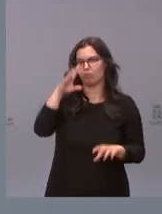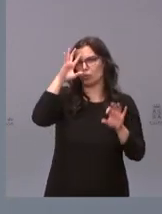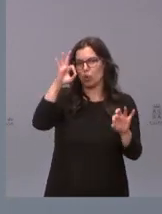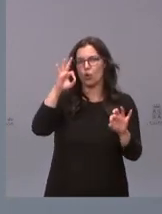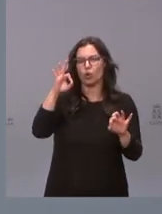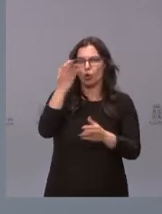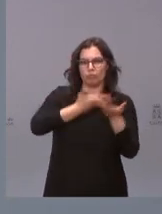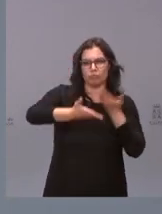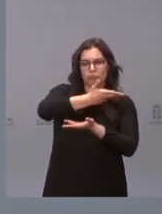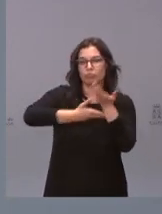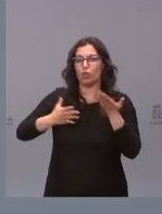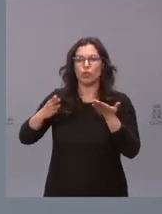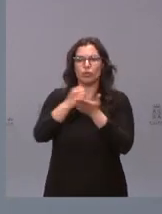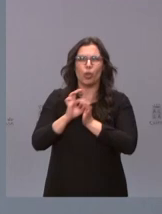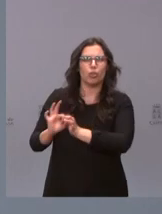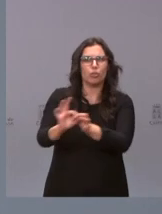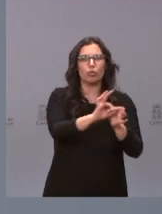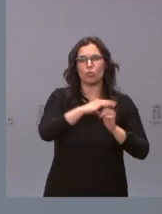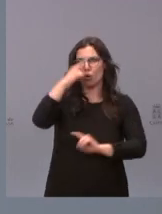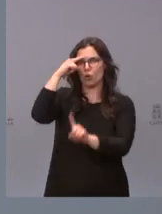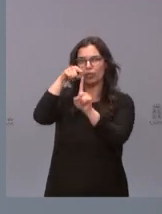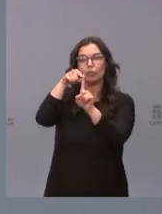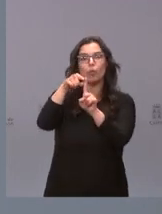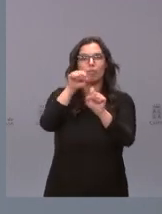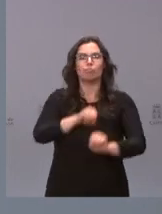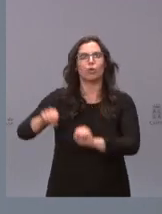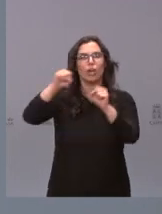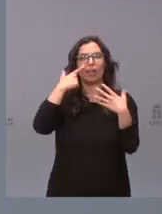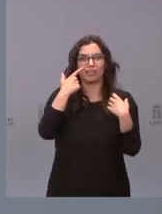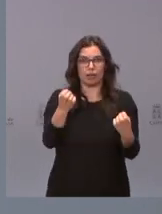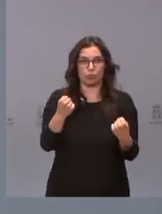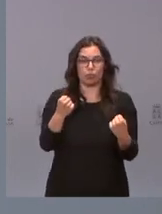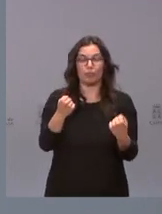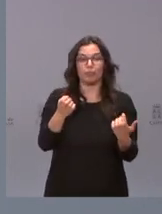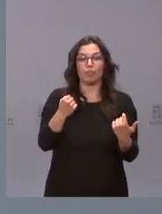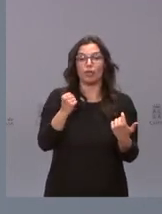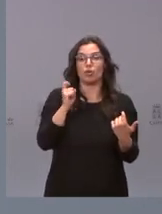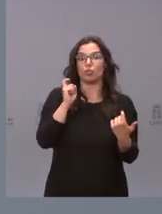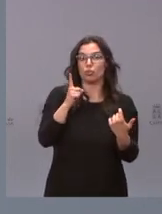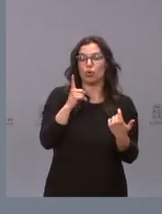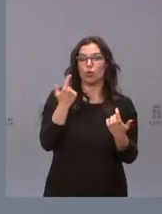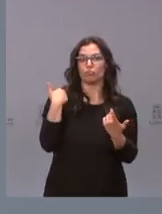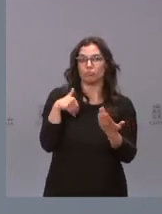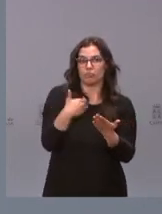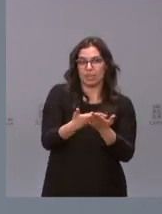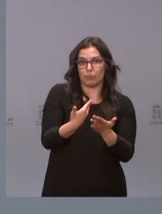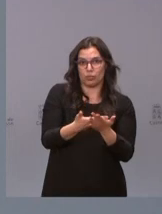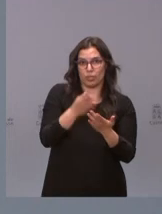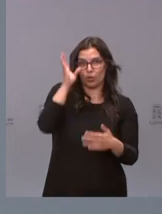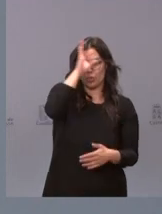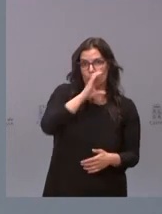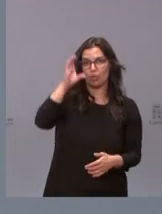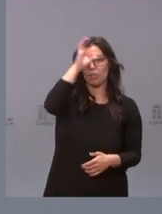todos juntos en un objetivo prioritario, que es la protección de la salud, no solo lo que ha demostrado la ciencia